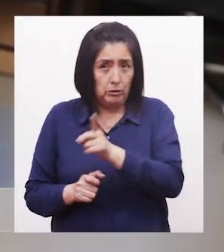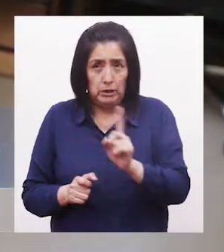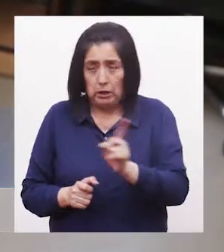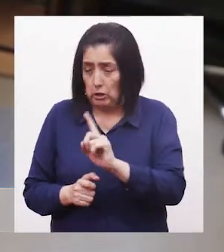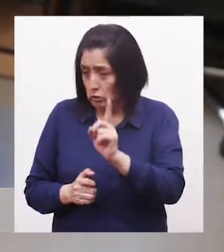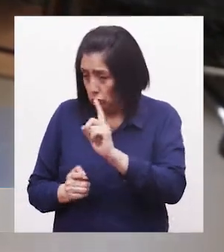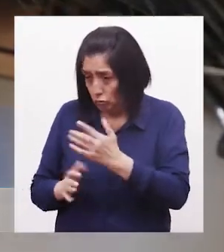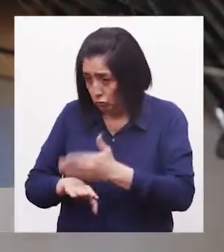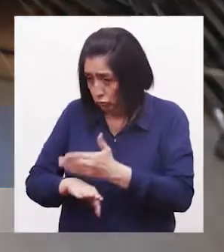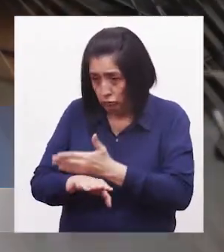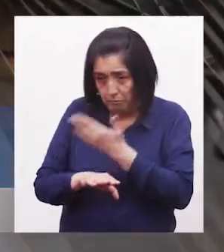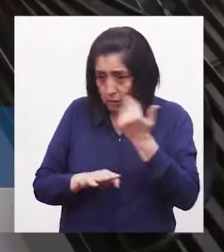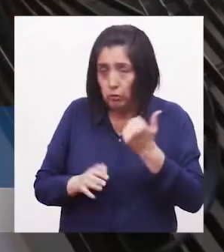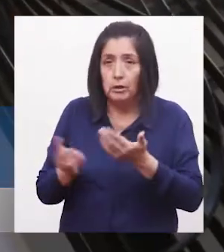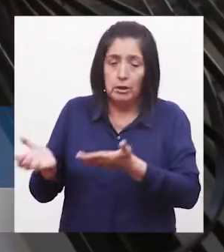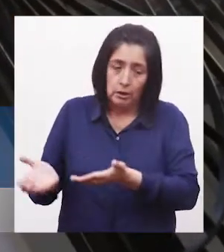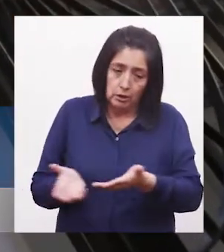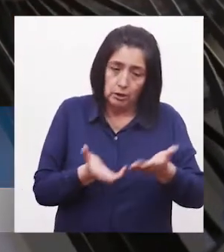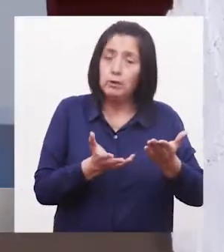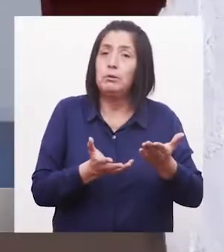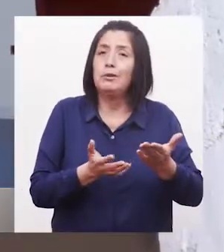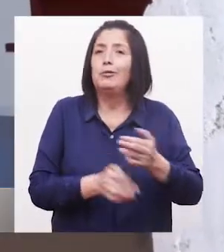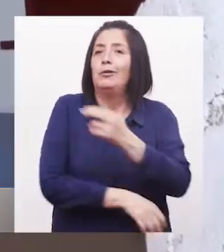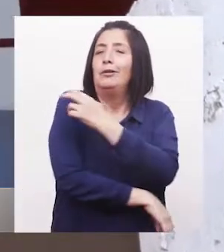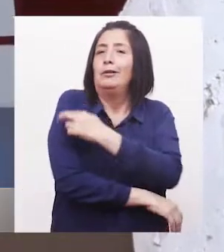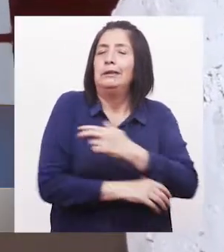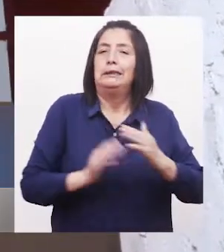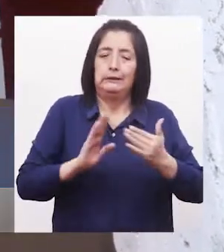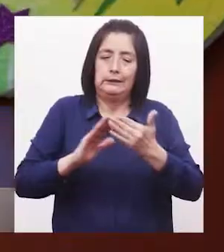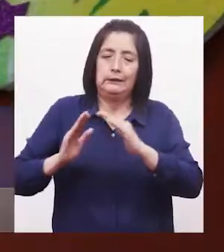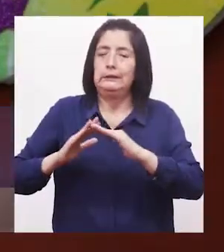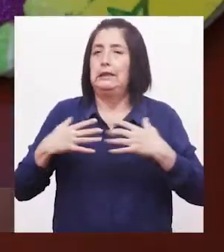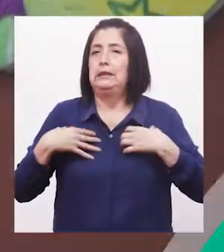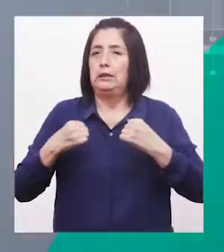no evidencia mejoría Llévelo a un centro de salud mental comunitario